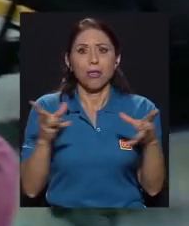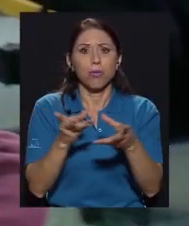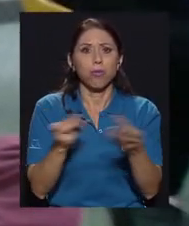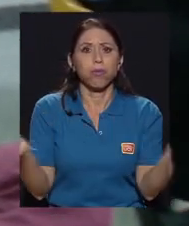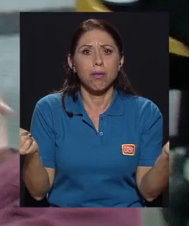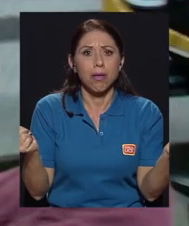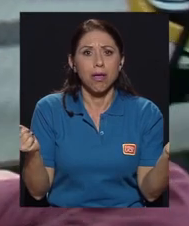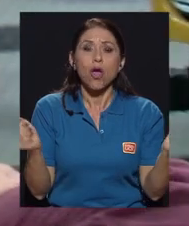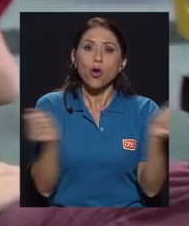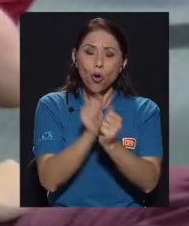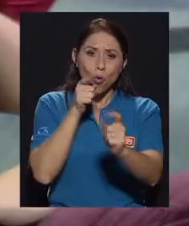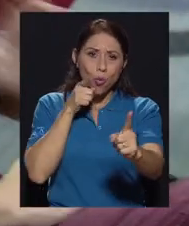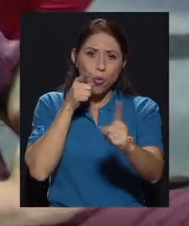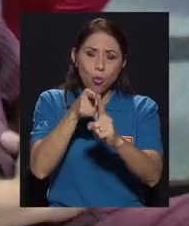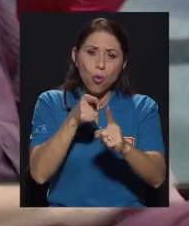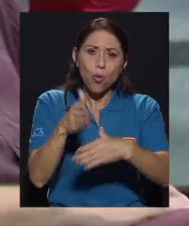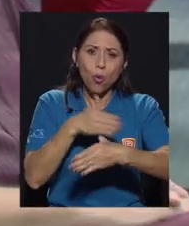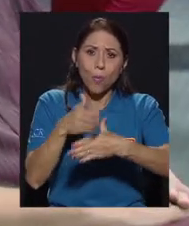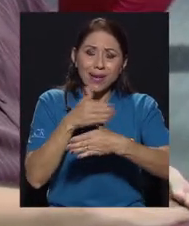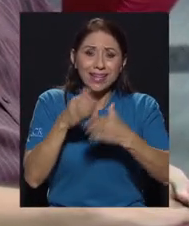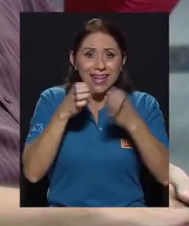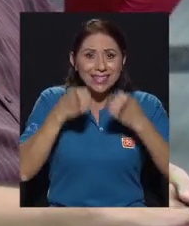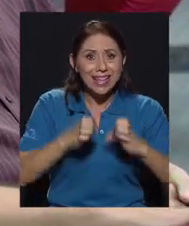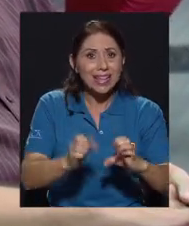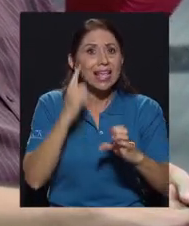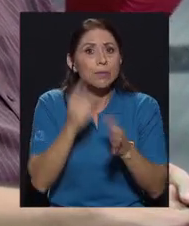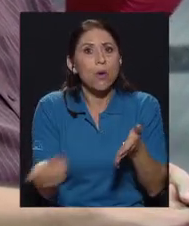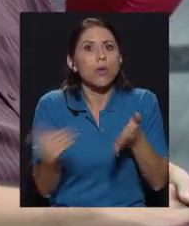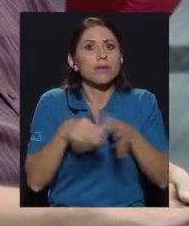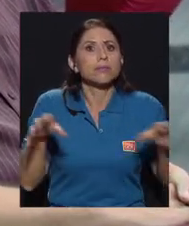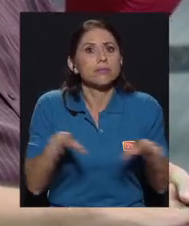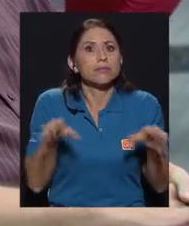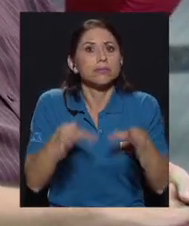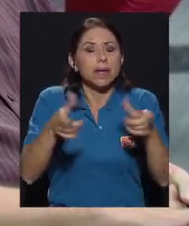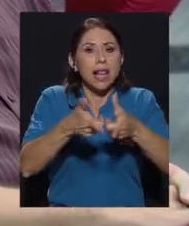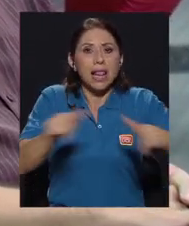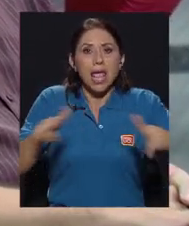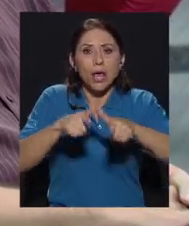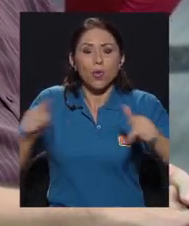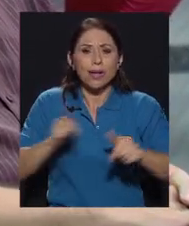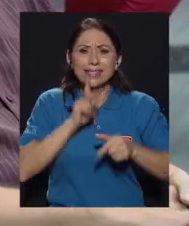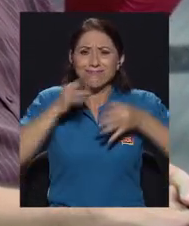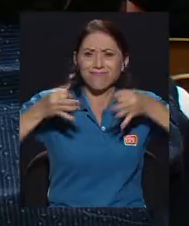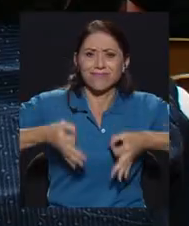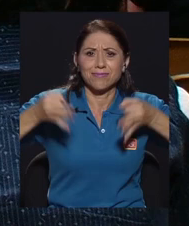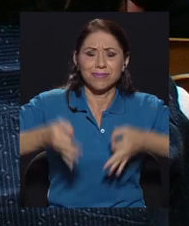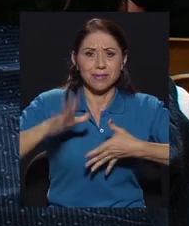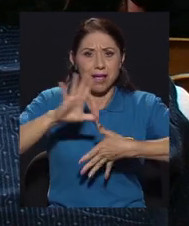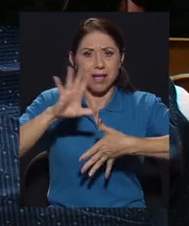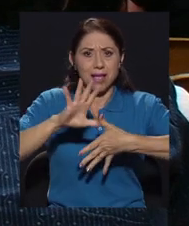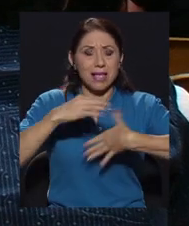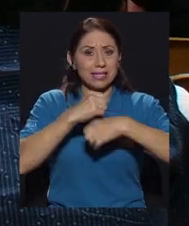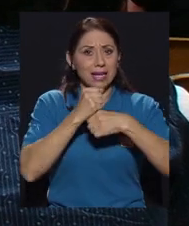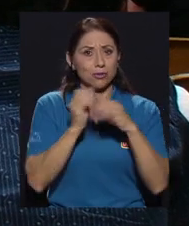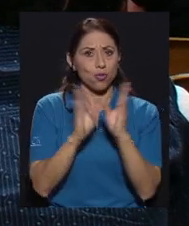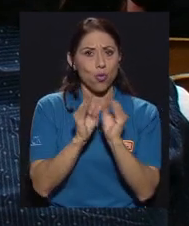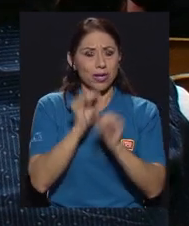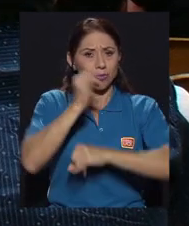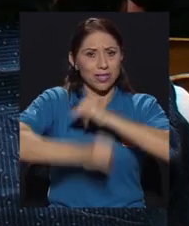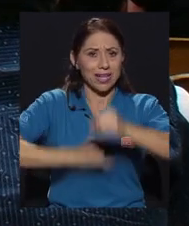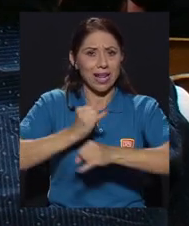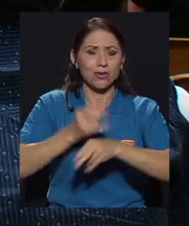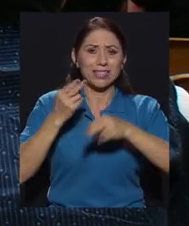con el fin de compartir las posibles estrategias para revitalizar las lenguas originarias del continente americano, se realizó el Congreso